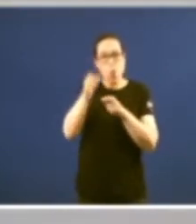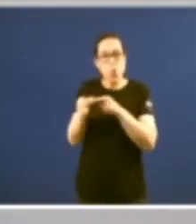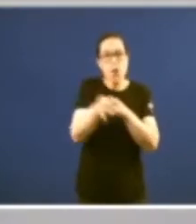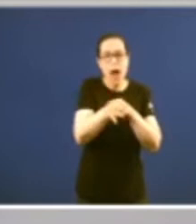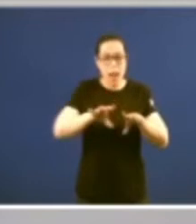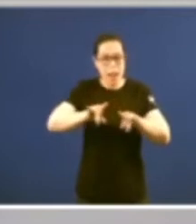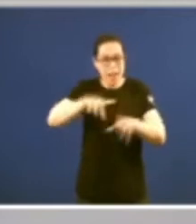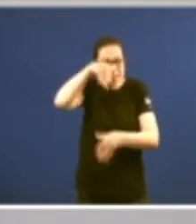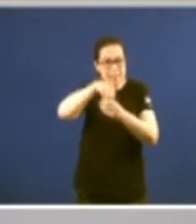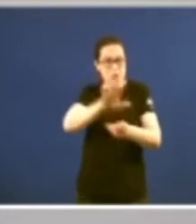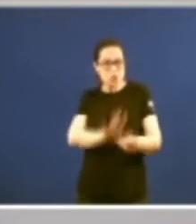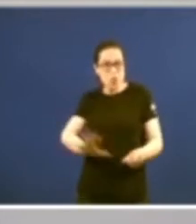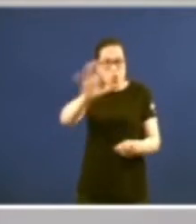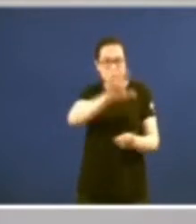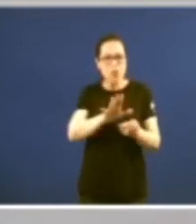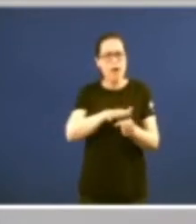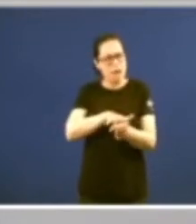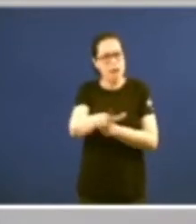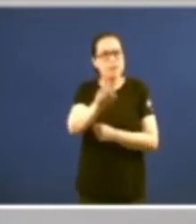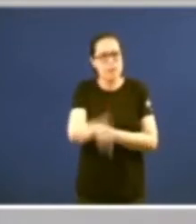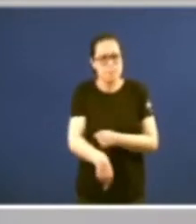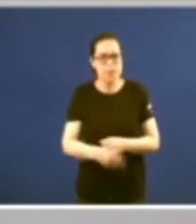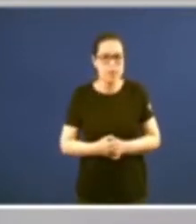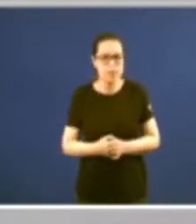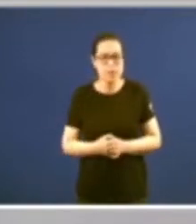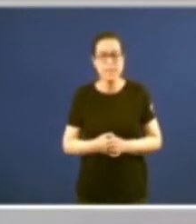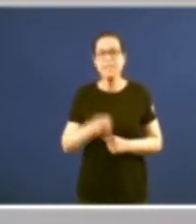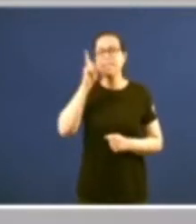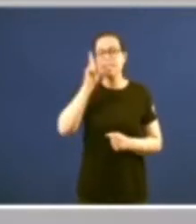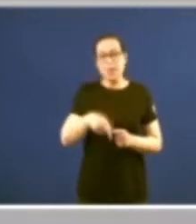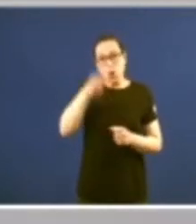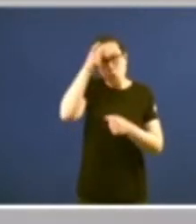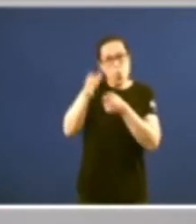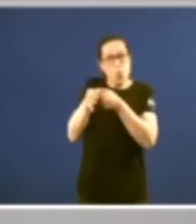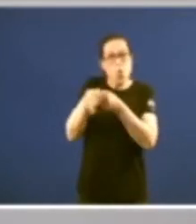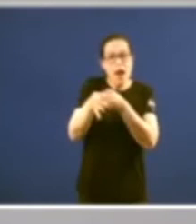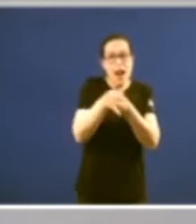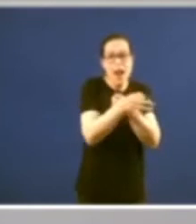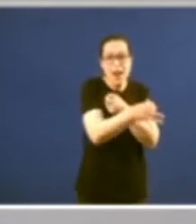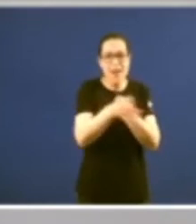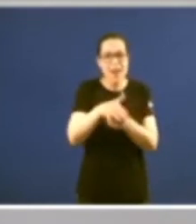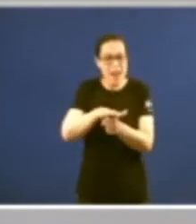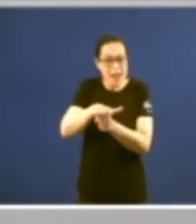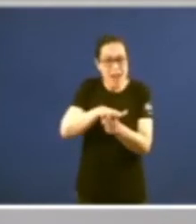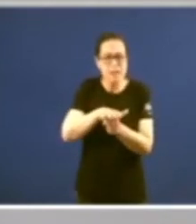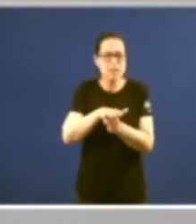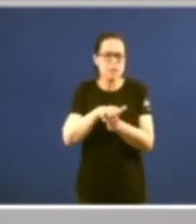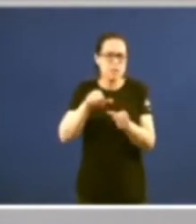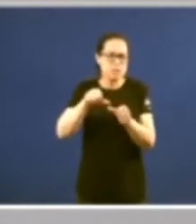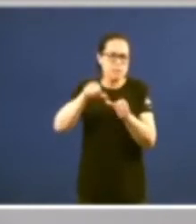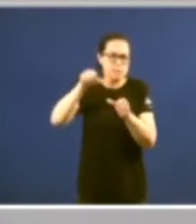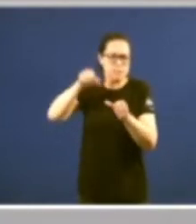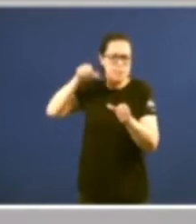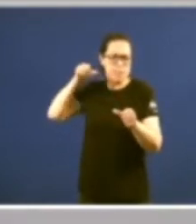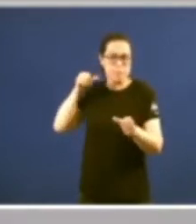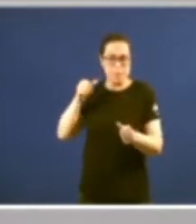la propia comunidad autónoma sin olvidar la transformación de ese mundo rural que examinamos que tuvimos la experiencia desde